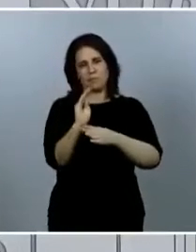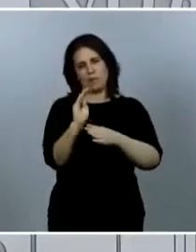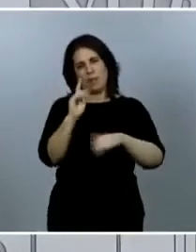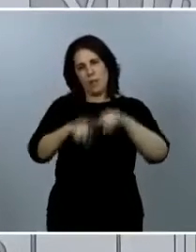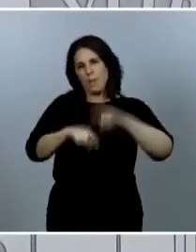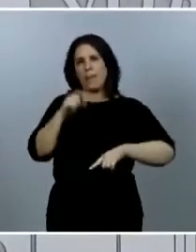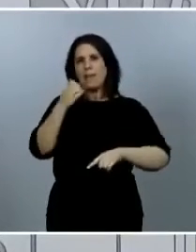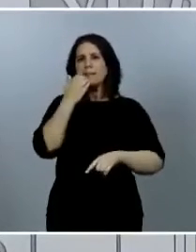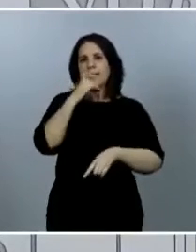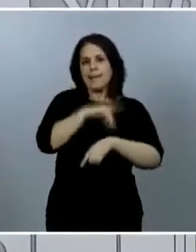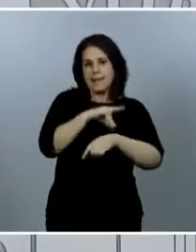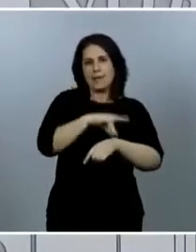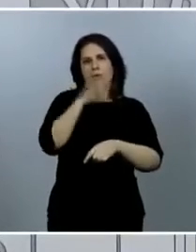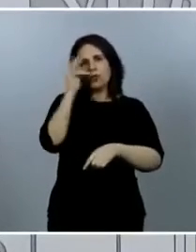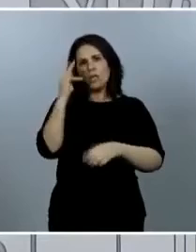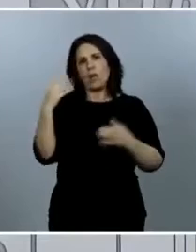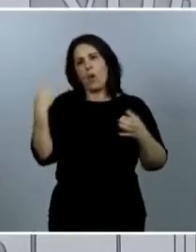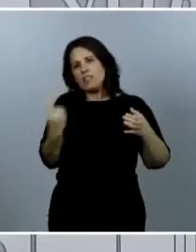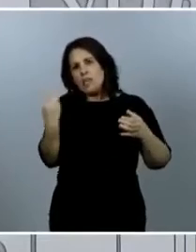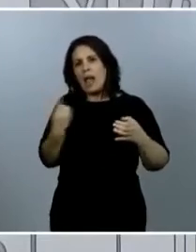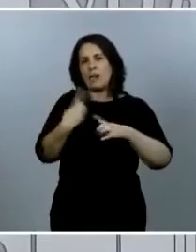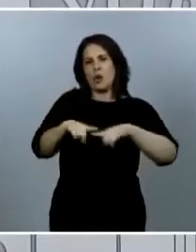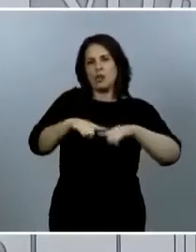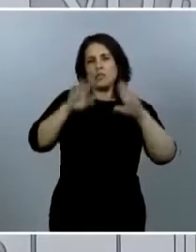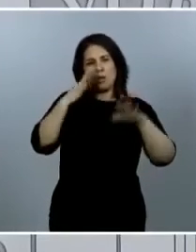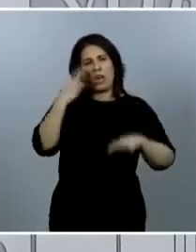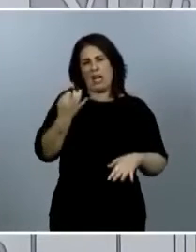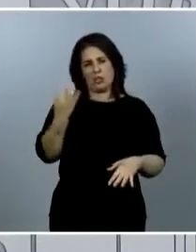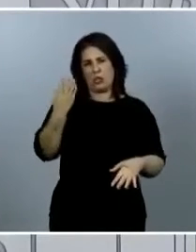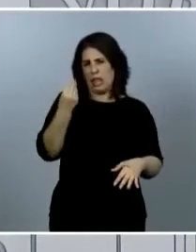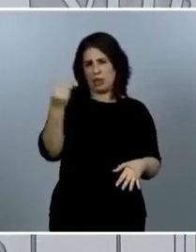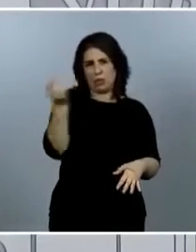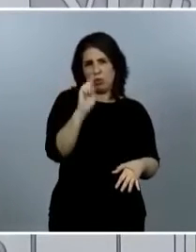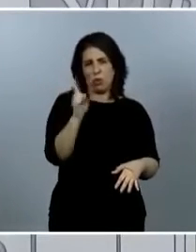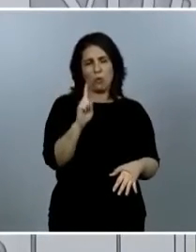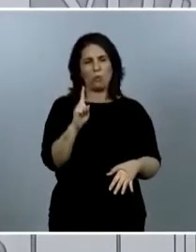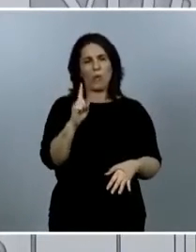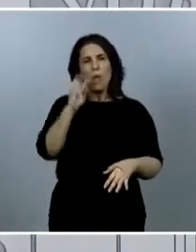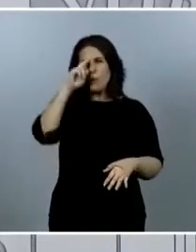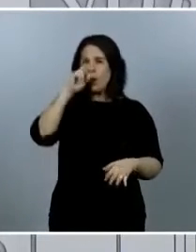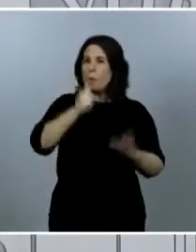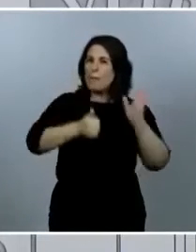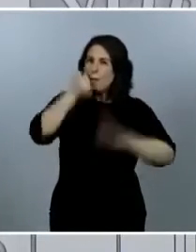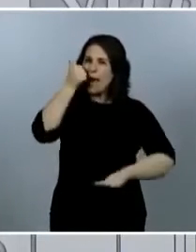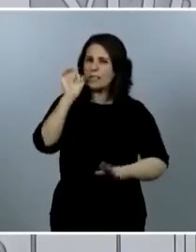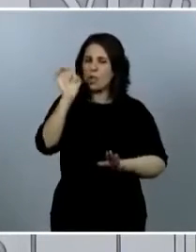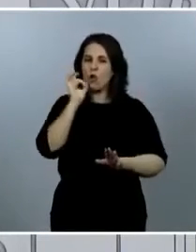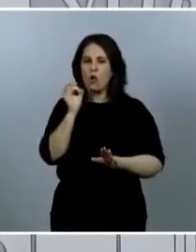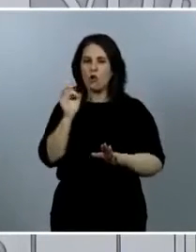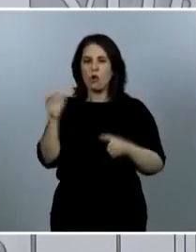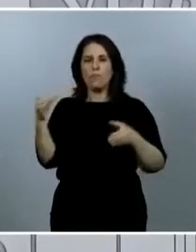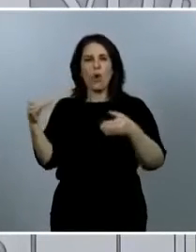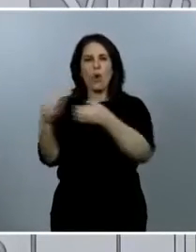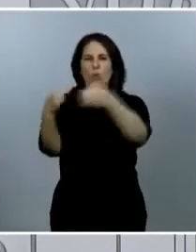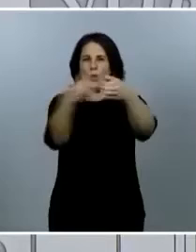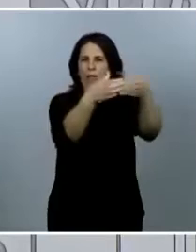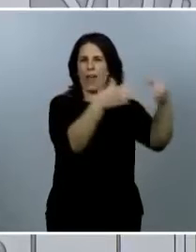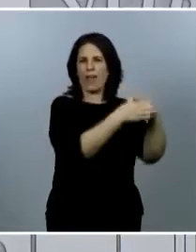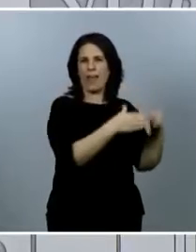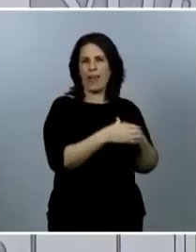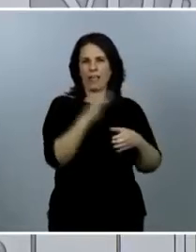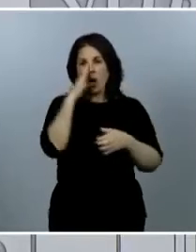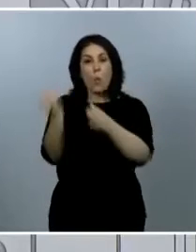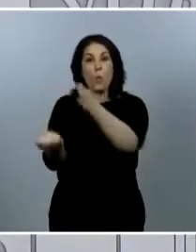sean personas de riesgo. Nos tenemos que preocupar un poco más por los brotes comunitarios ante la posibilidad de que alguno pase desapercibido.